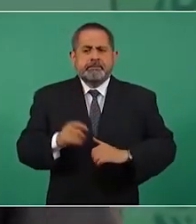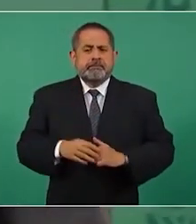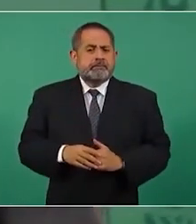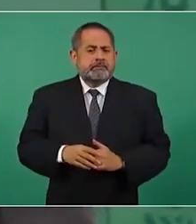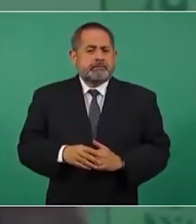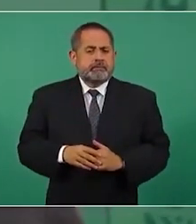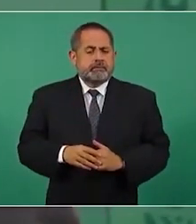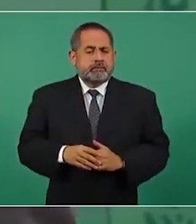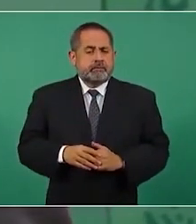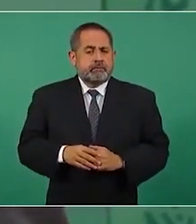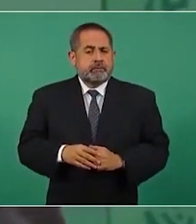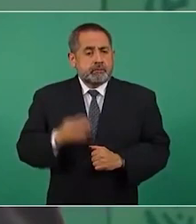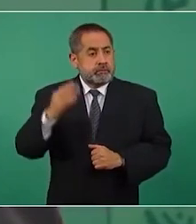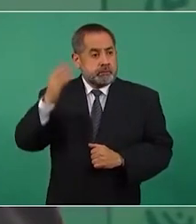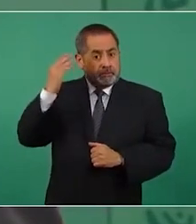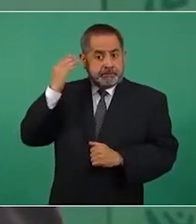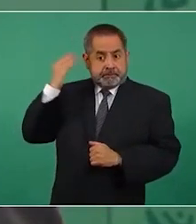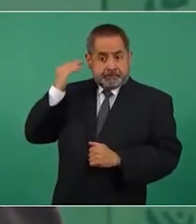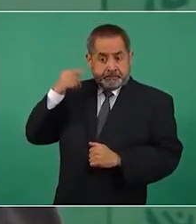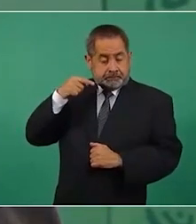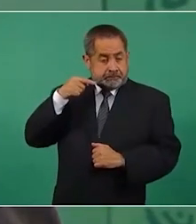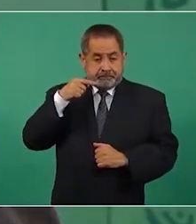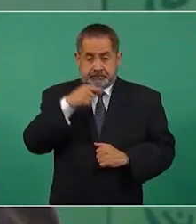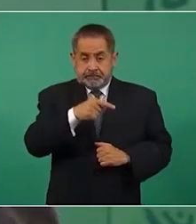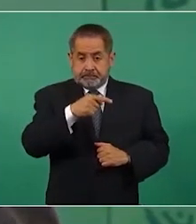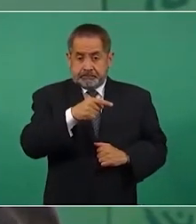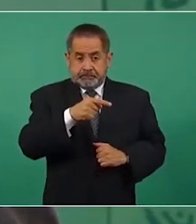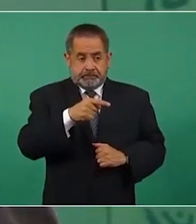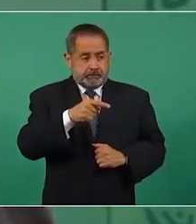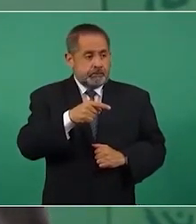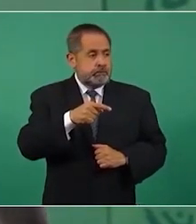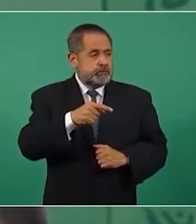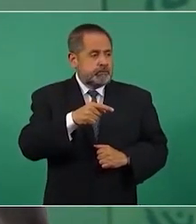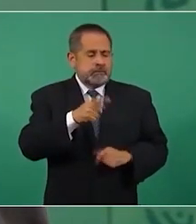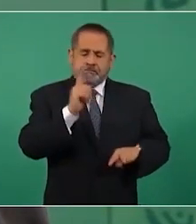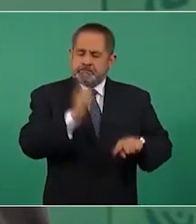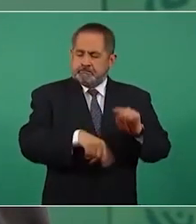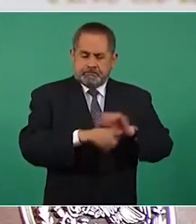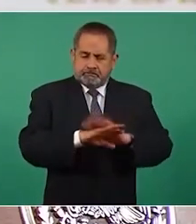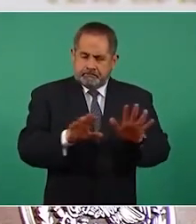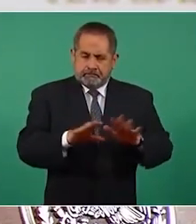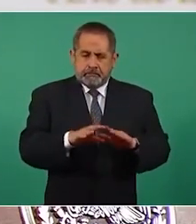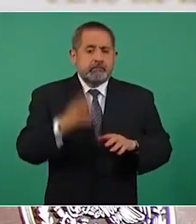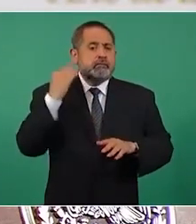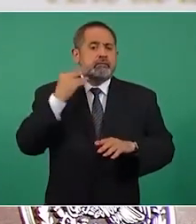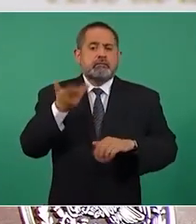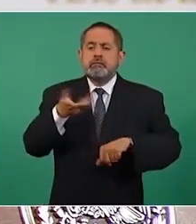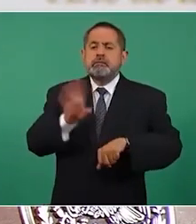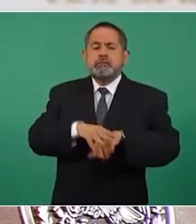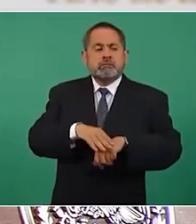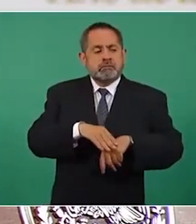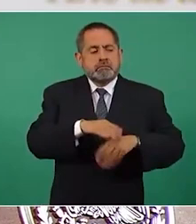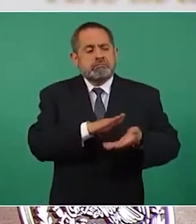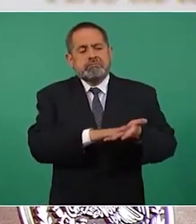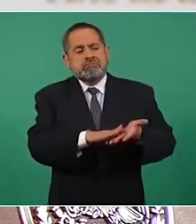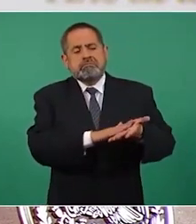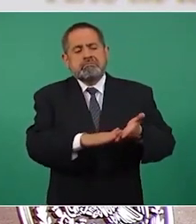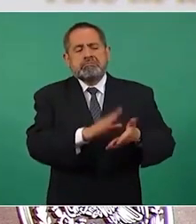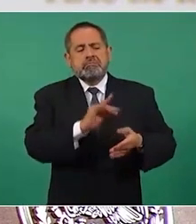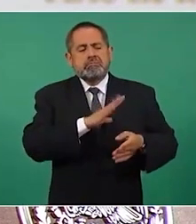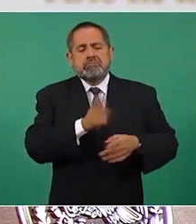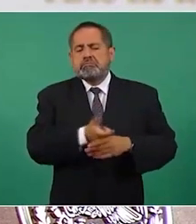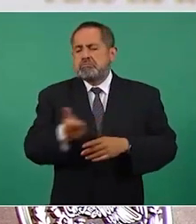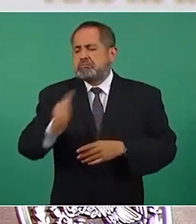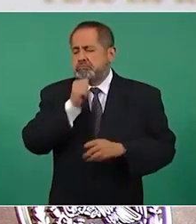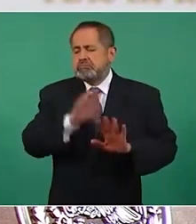canceló la condonación de los impuestos y era